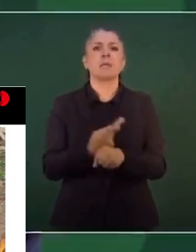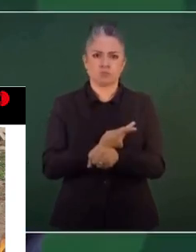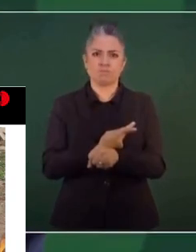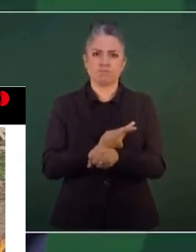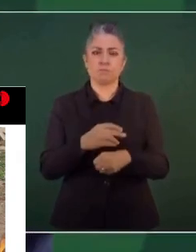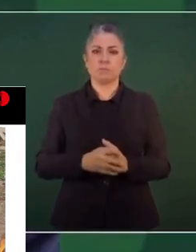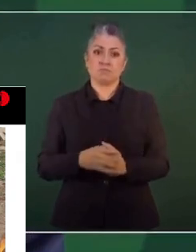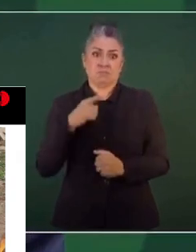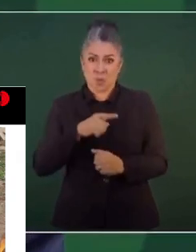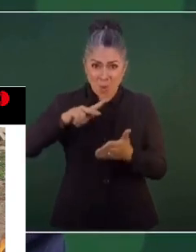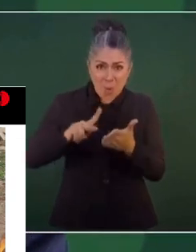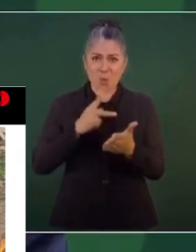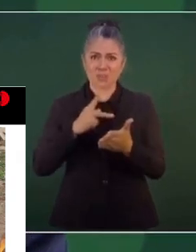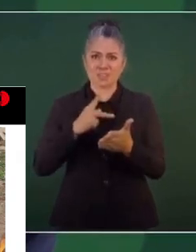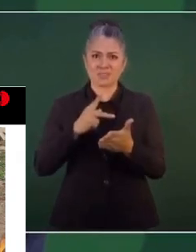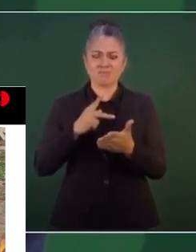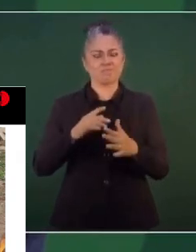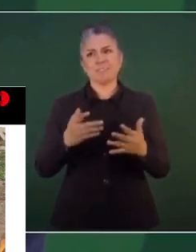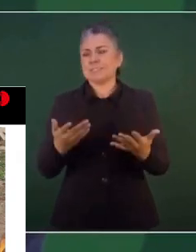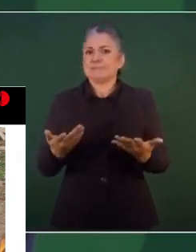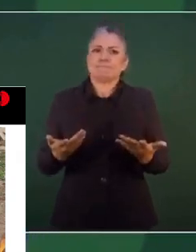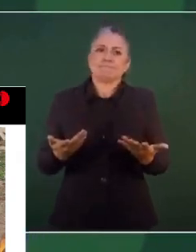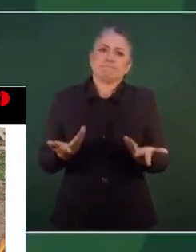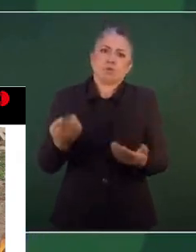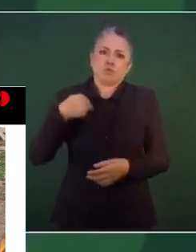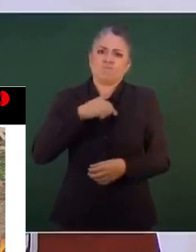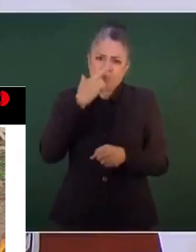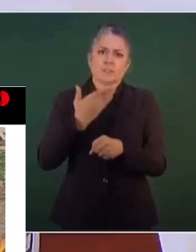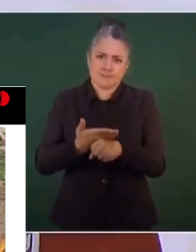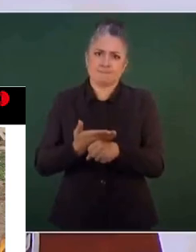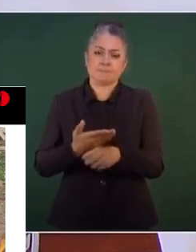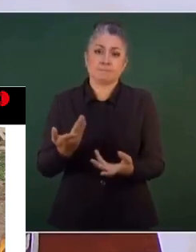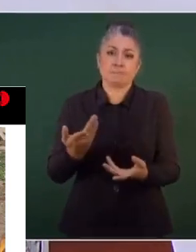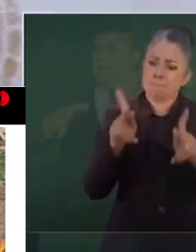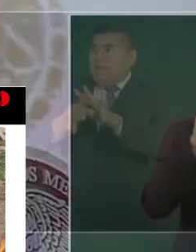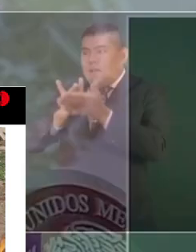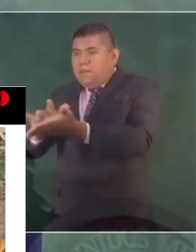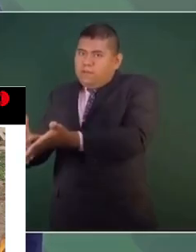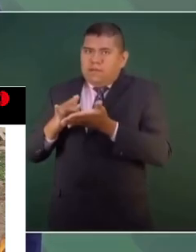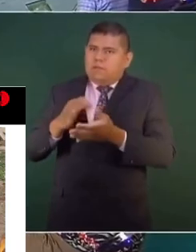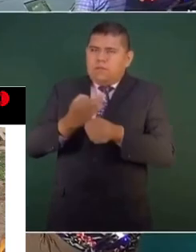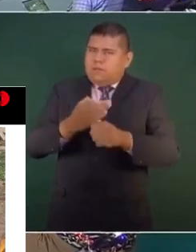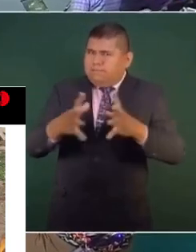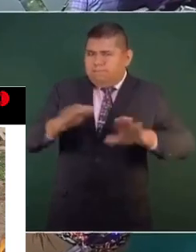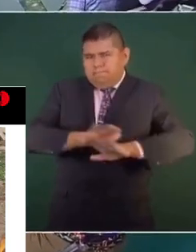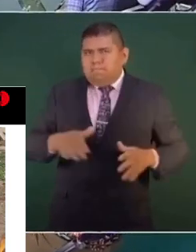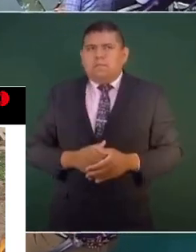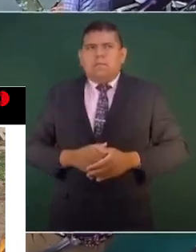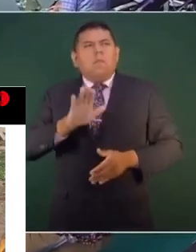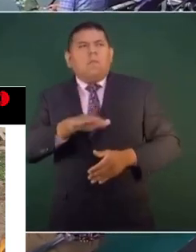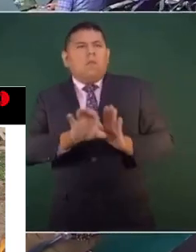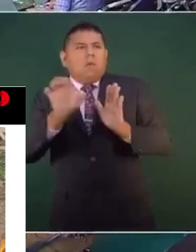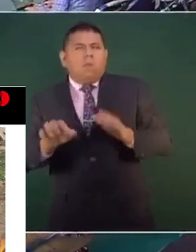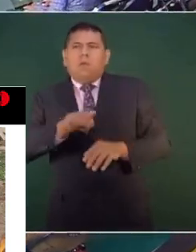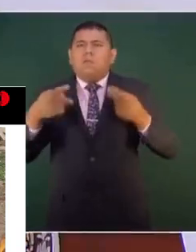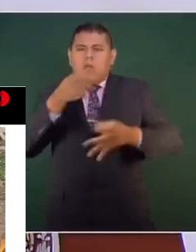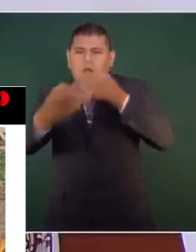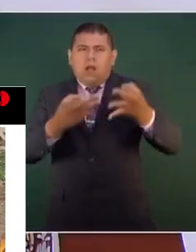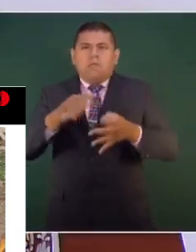que esto no se repita, pues es nuestra responsabilidad el garantizar la paz, la tranquilidad. En el caso de periodistas, la impunidad sigue muy alta, presidente.